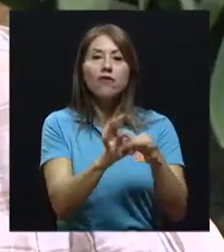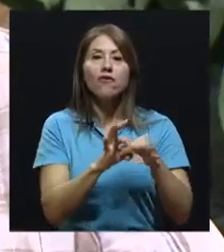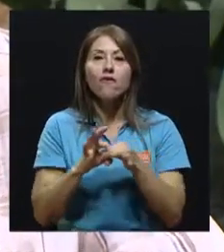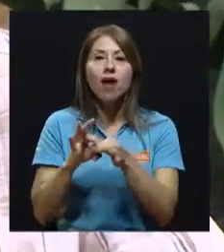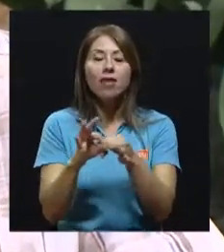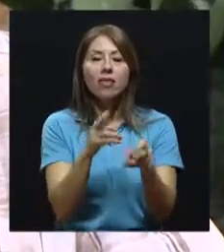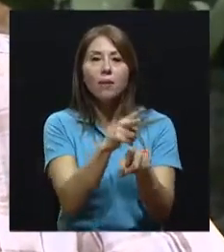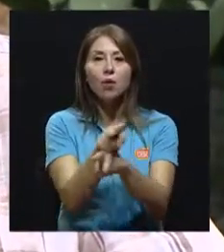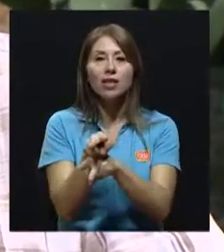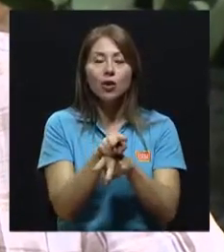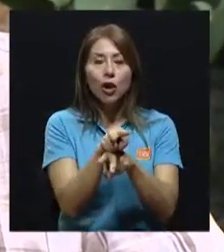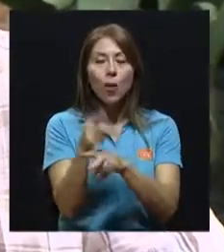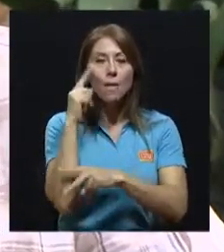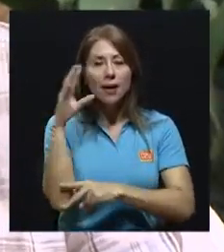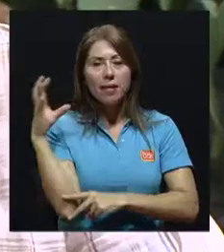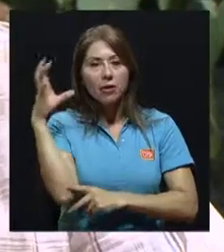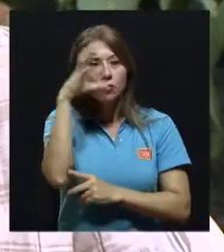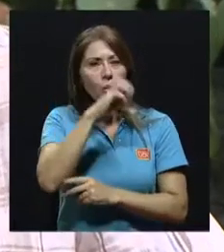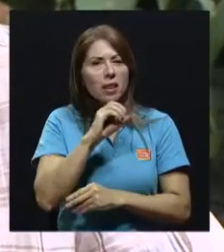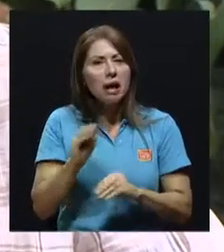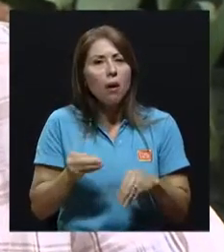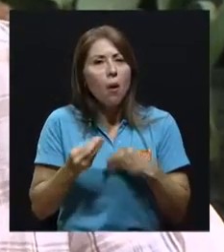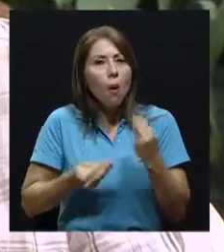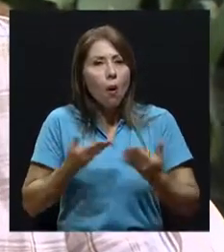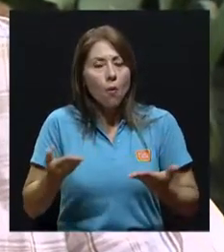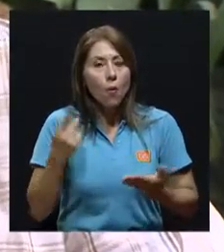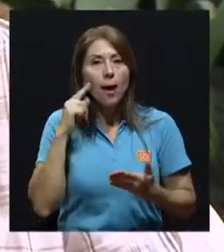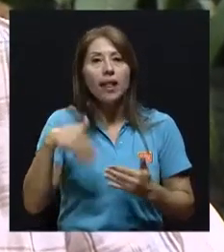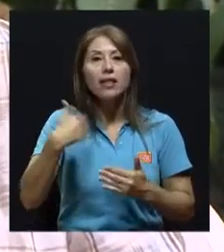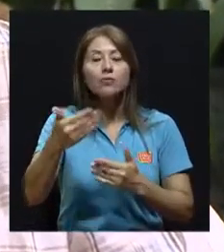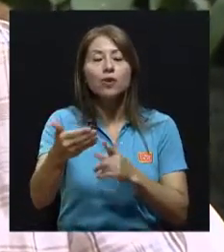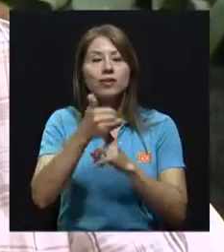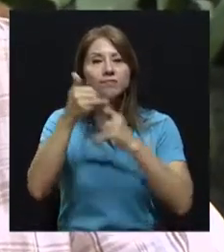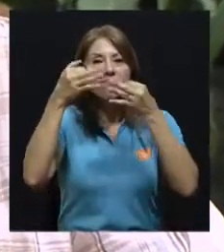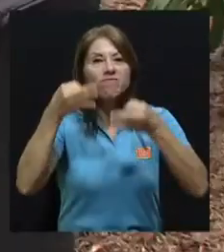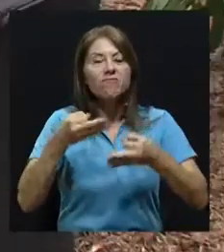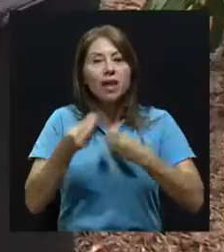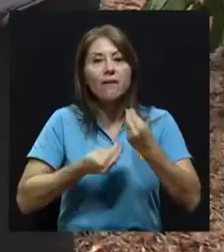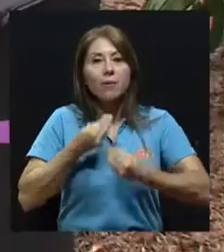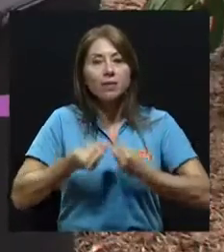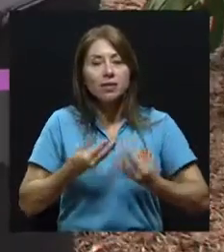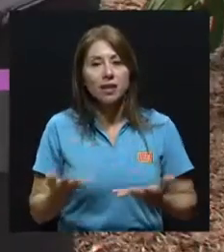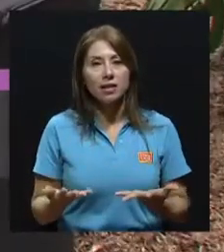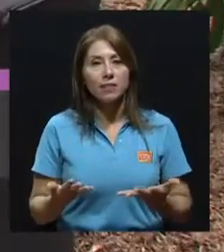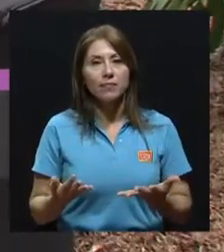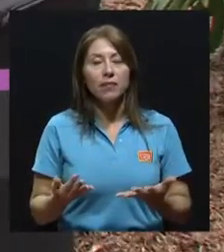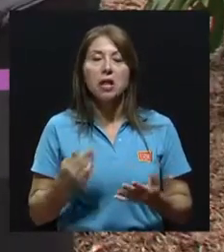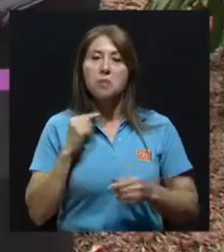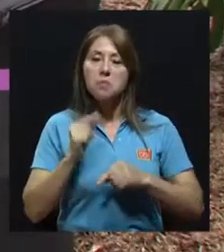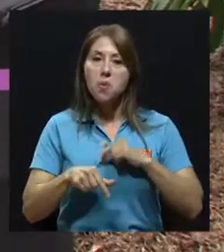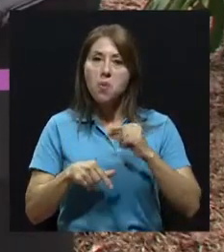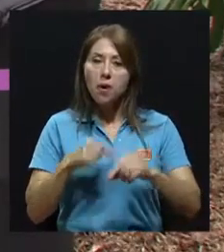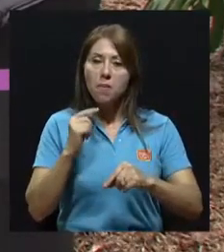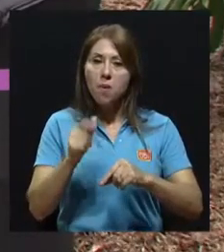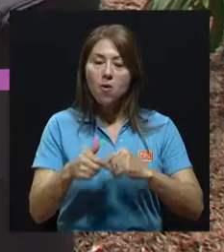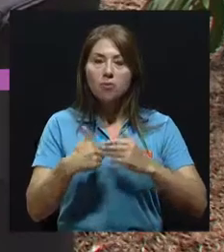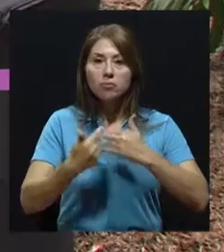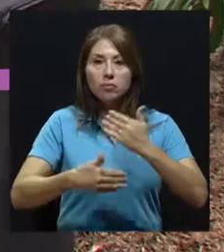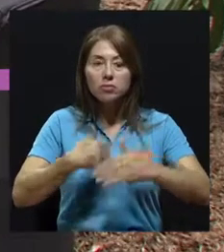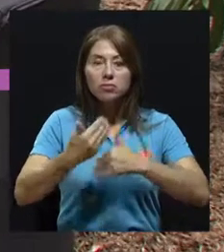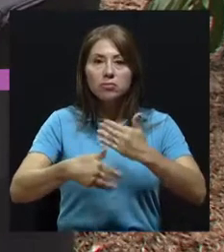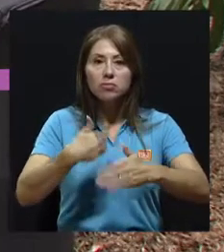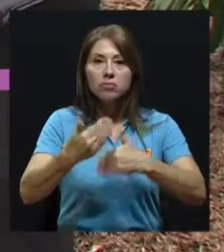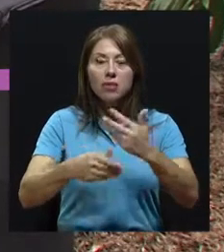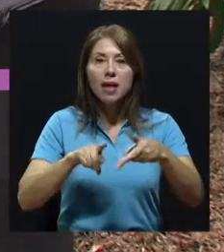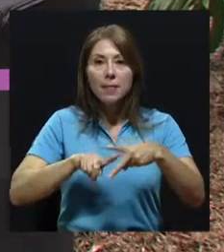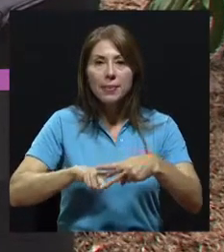indicador de presión, para poder determinar después qué vamos a hacer al respecto. Entonces, ahí poco a poco, conforme fue eso avanzando,